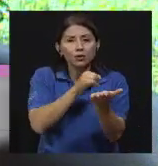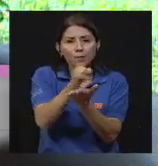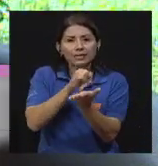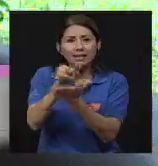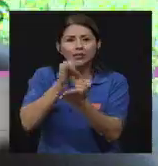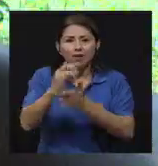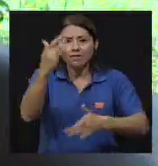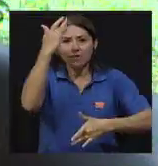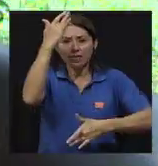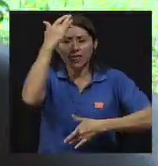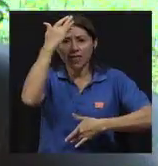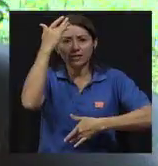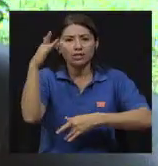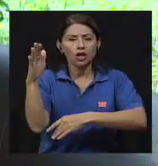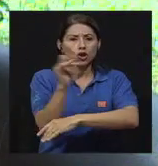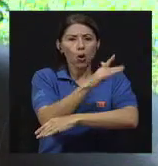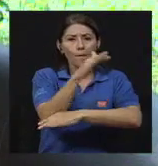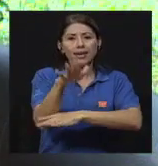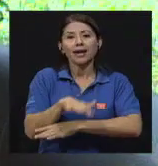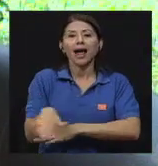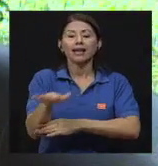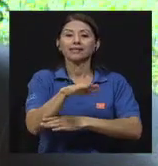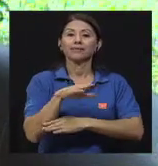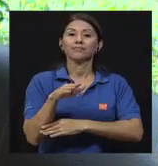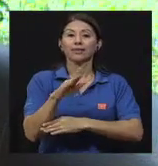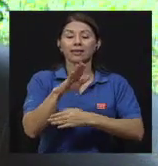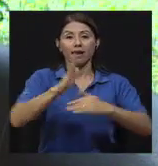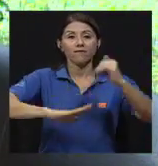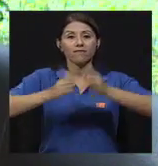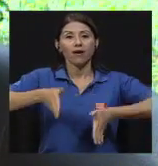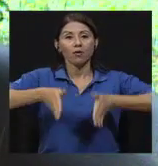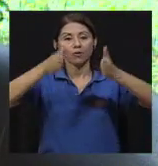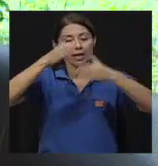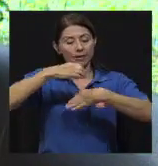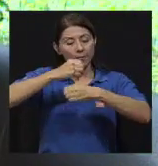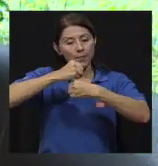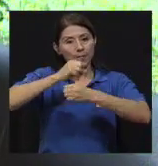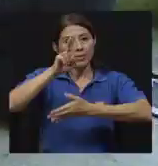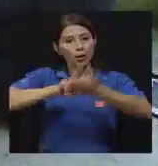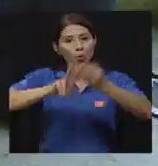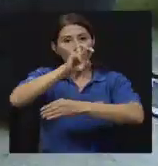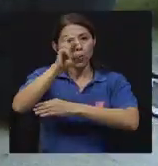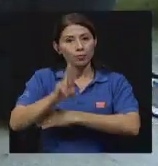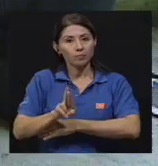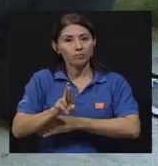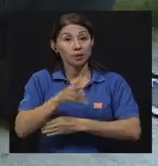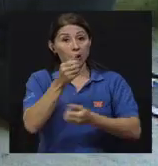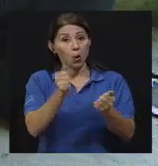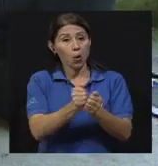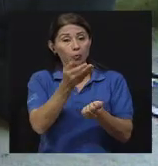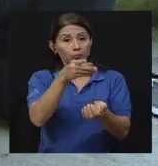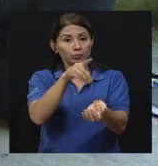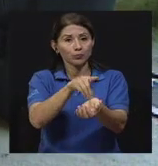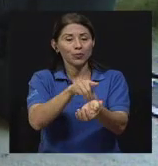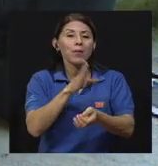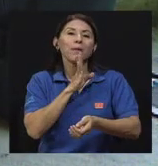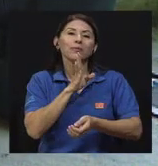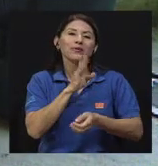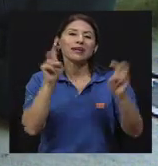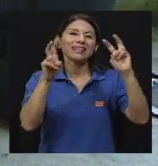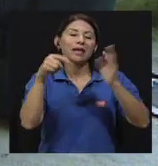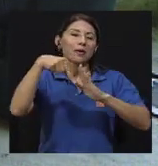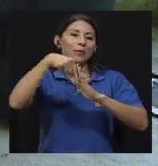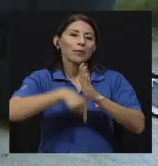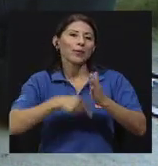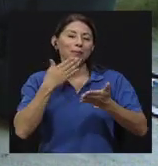Tropicales, CIET, de la Facultad de Microbiología de la Universidad de Costa Rica. Y con la doctora vamos a profundizar más sobre este tema.